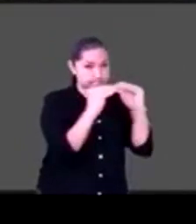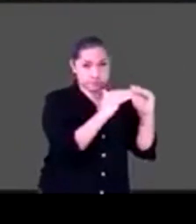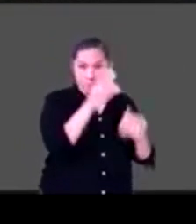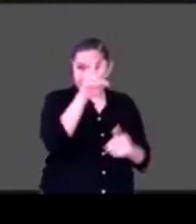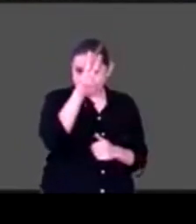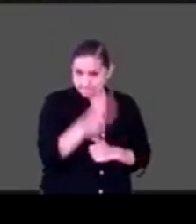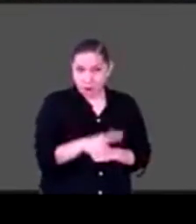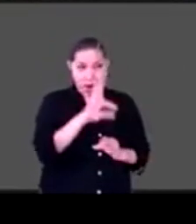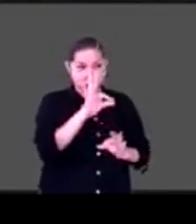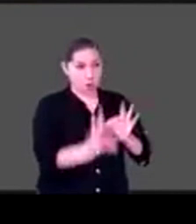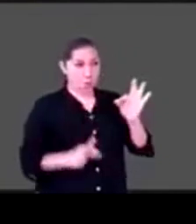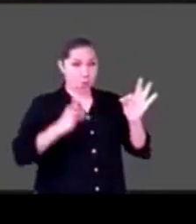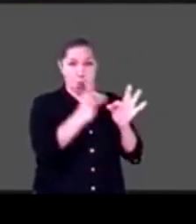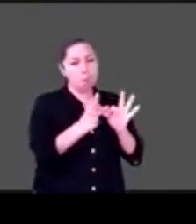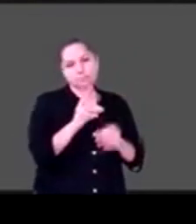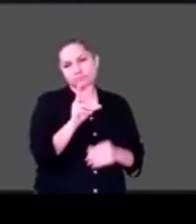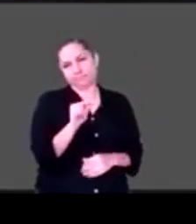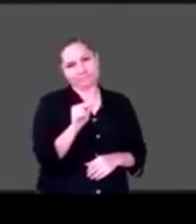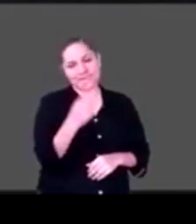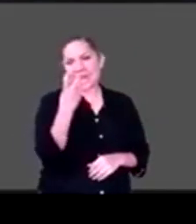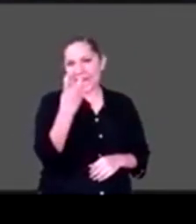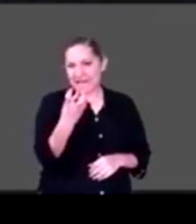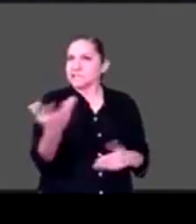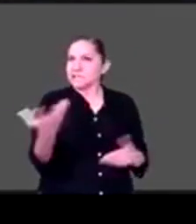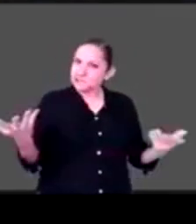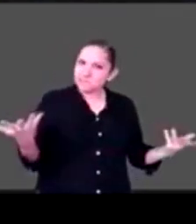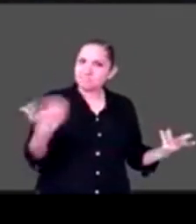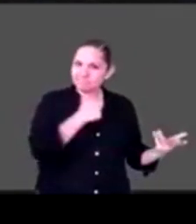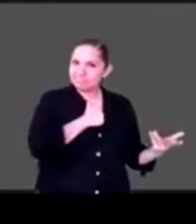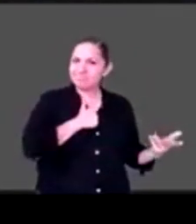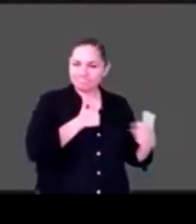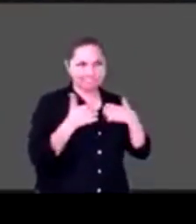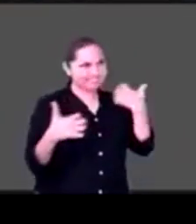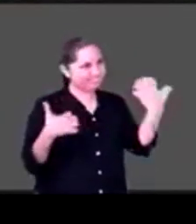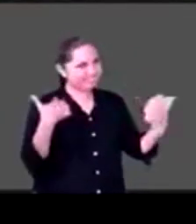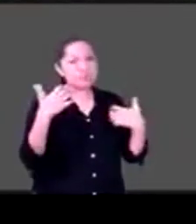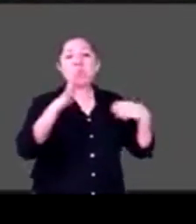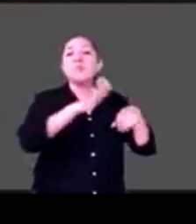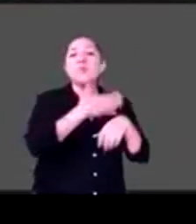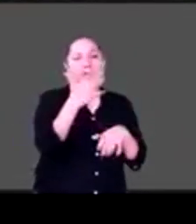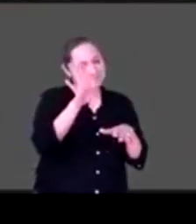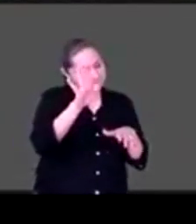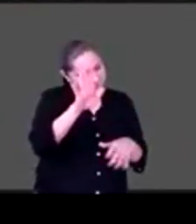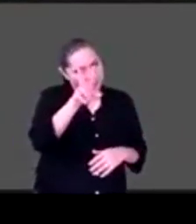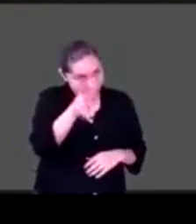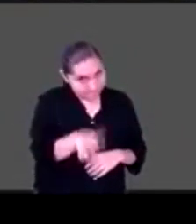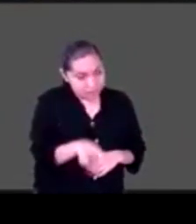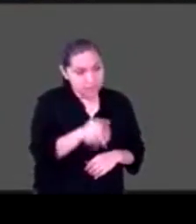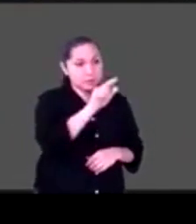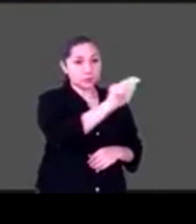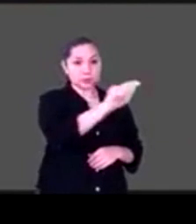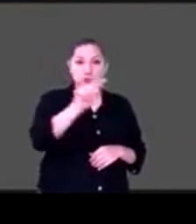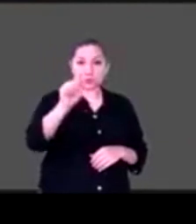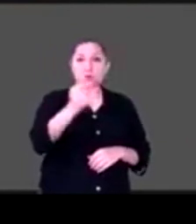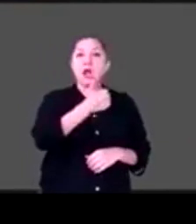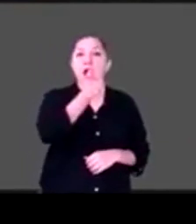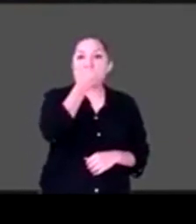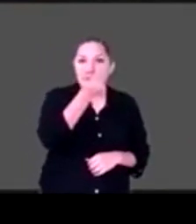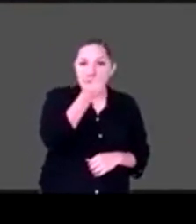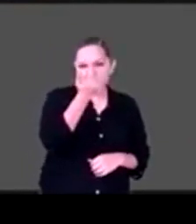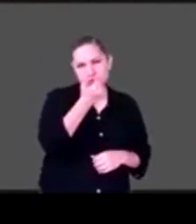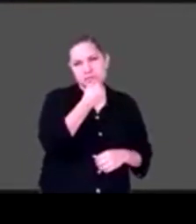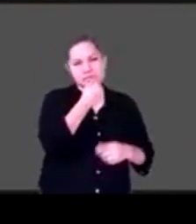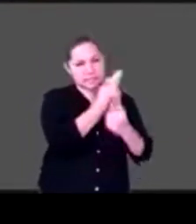frustrante también porque nuestras niñas, niños con discapacidad requieren de maestros especializados en cada discapacidad, en